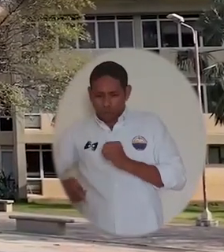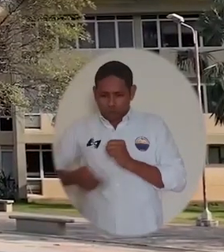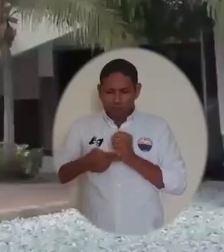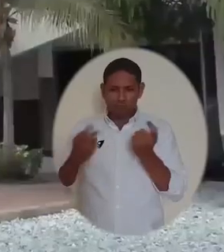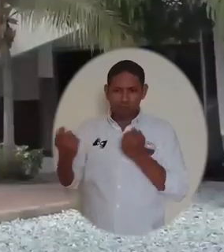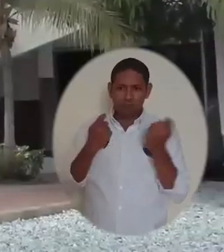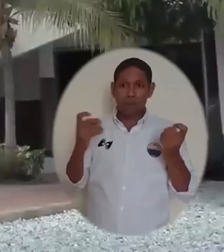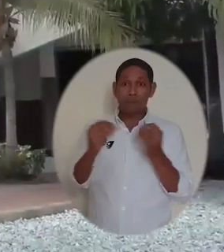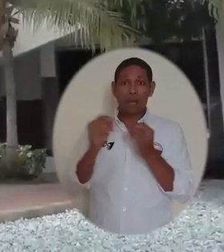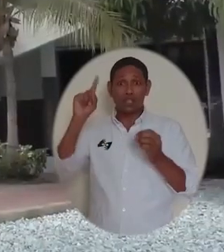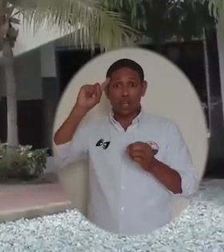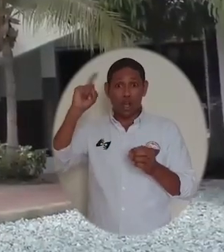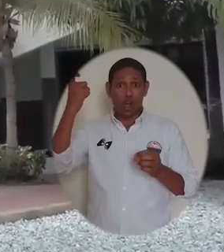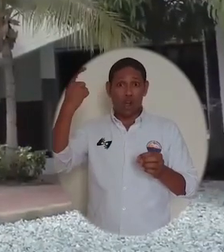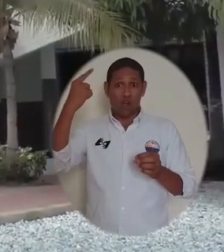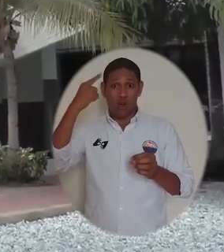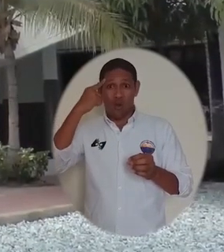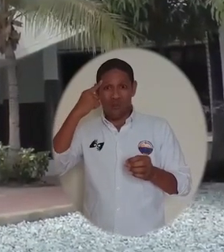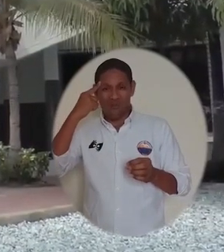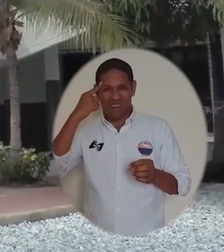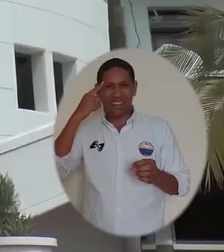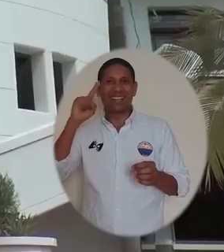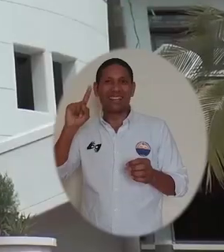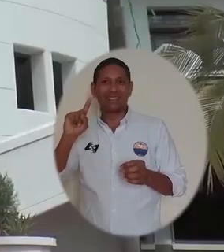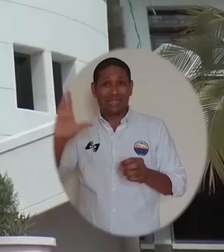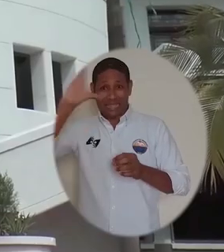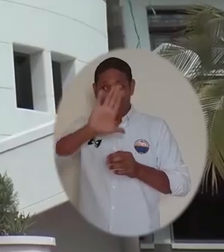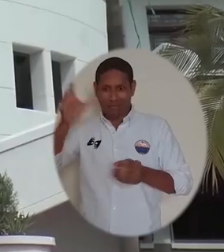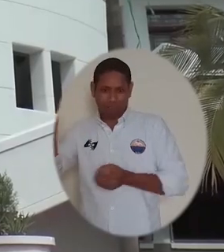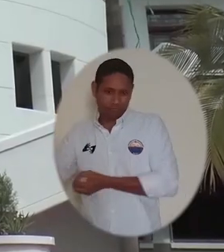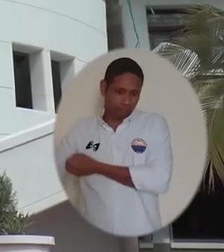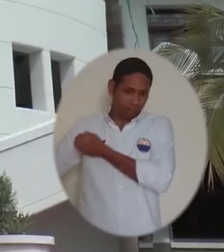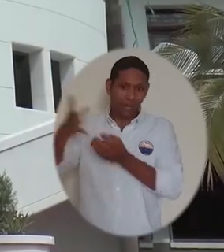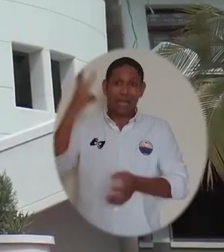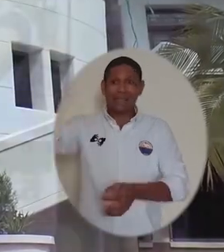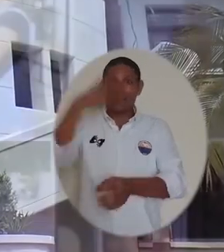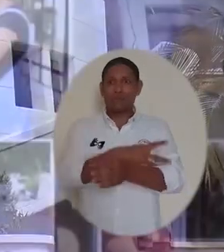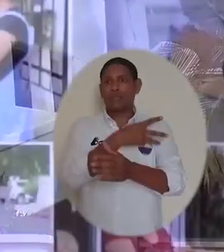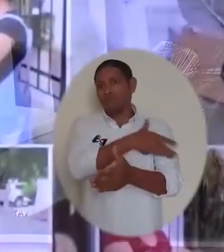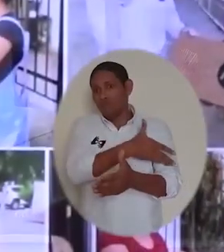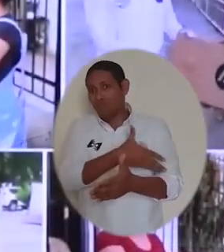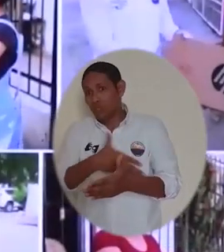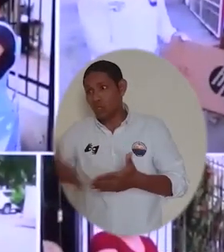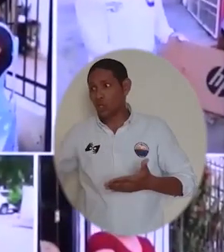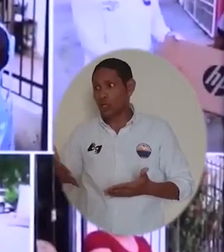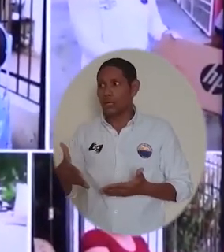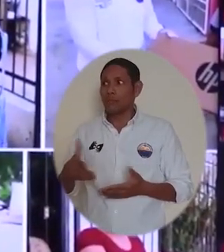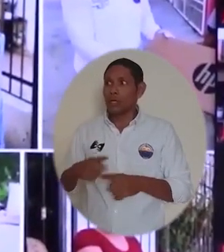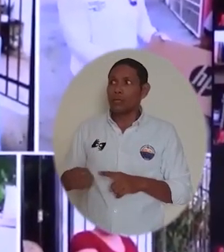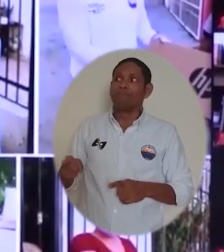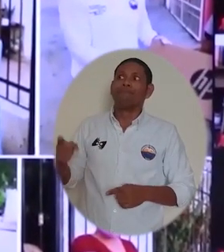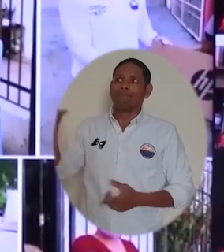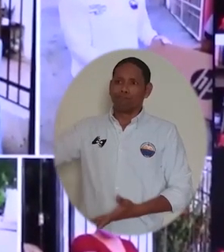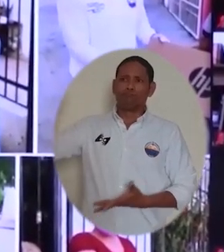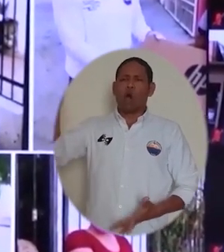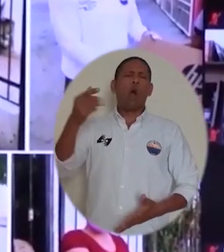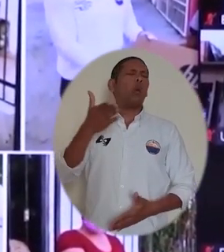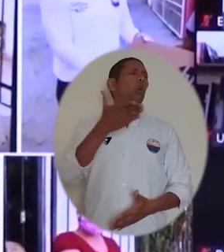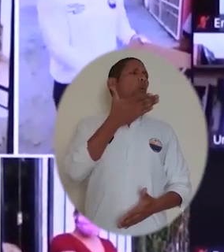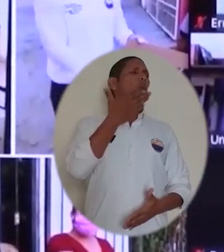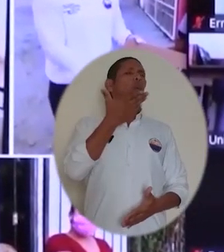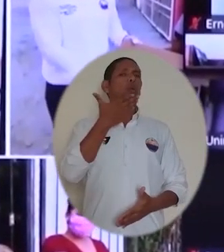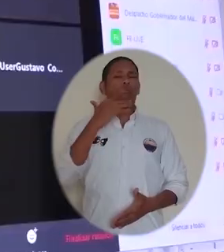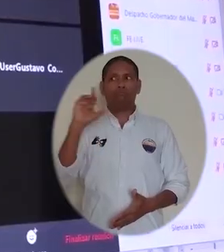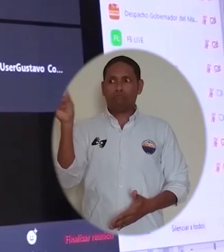eléctrica, entre otros. Por su parte, la gobernación departamental aportaría 3.500 millones de pesos, sin embargo, vale la pena aclarar que estos